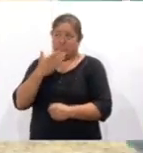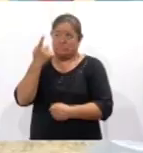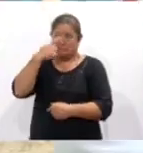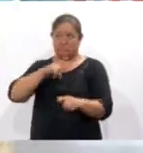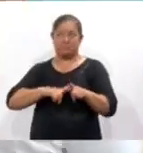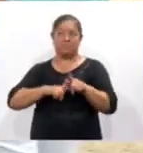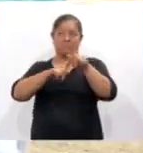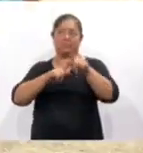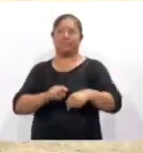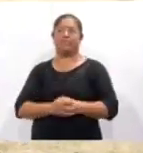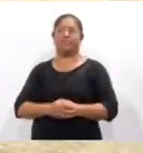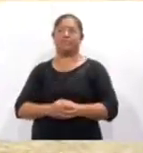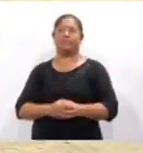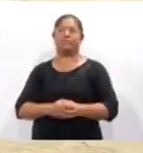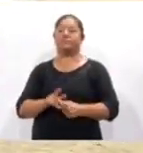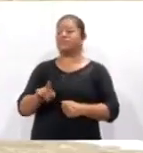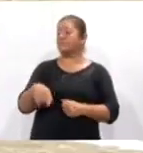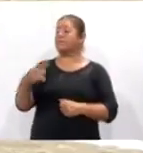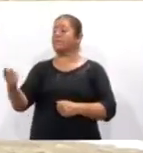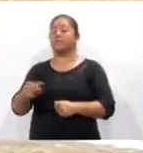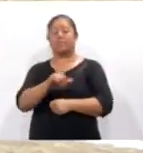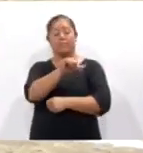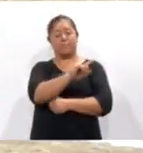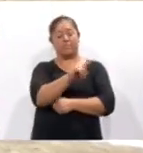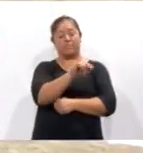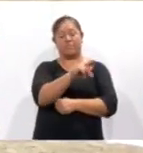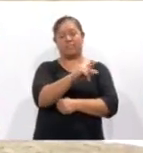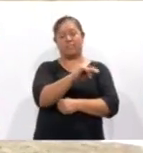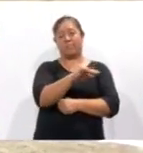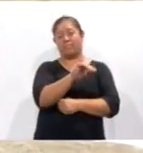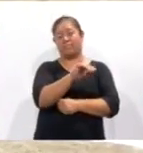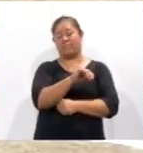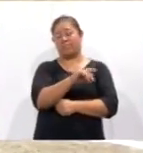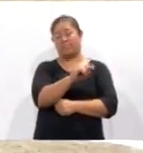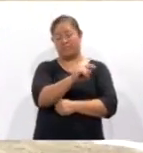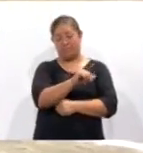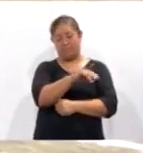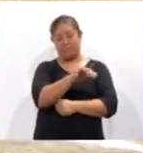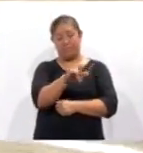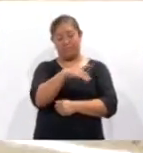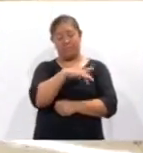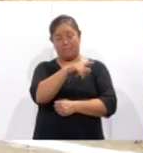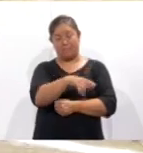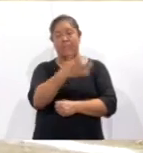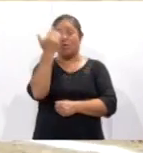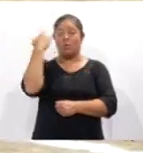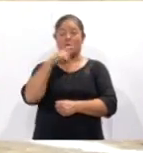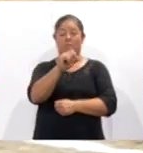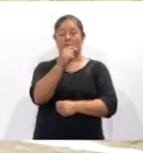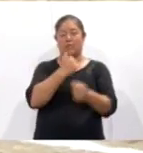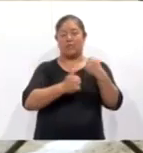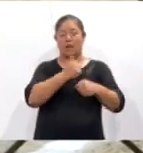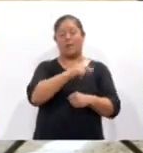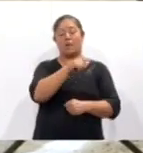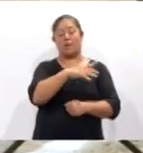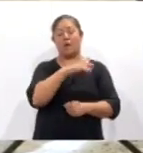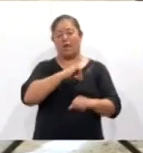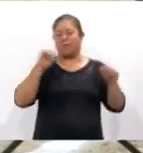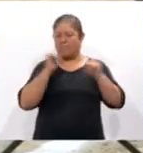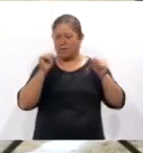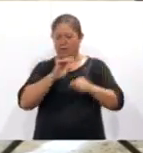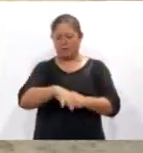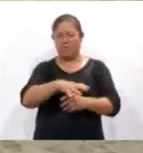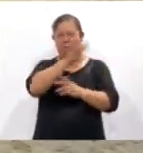adelante. Por su parte, Deportivo Astama tiene 20 años de haberse conformado, en los cuales ha sido semillero de deportistas destacados en atletismo,